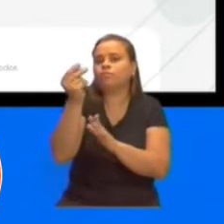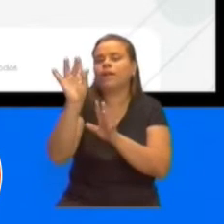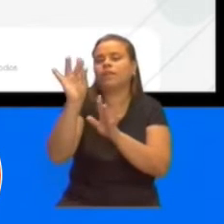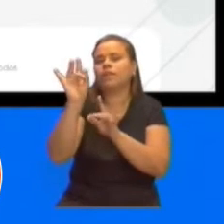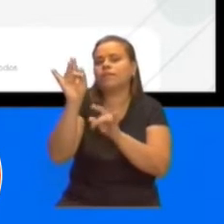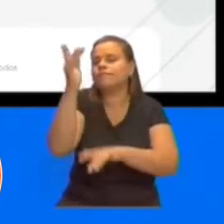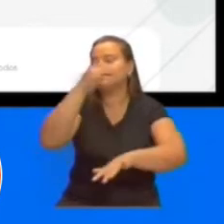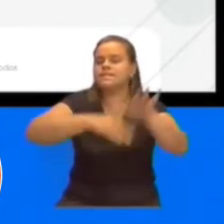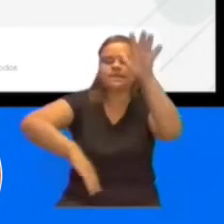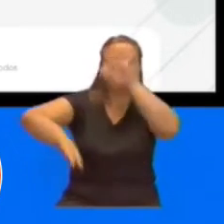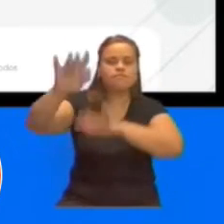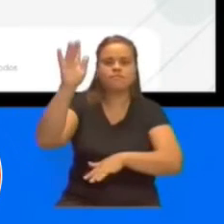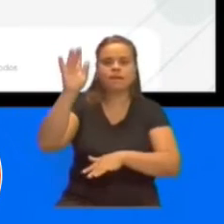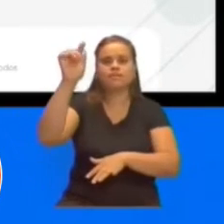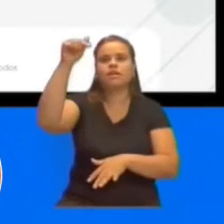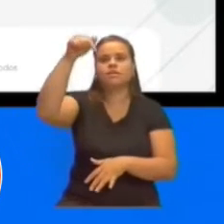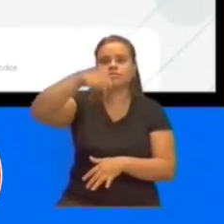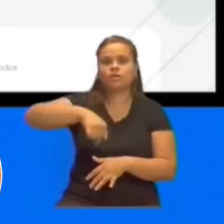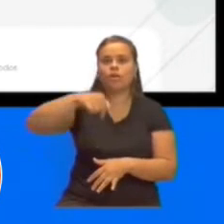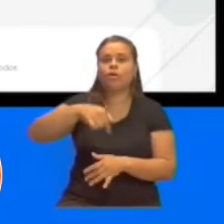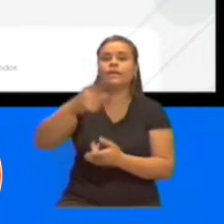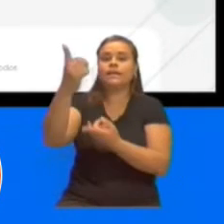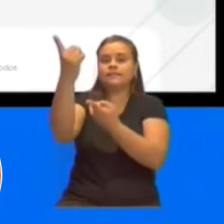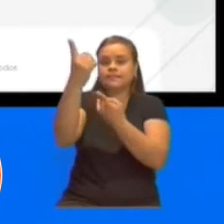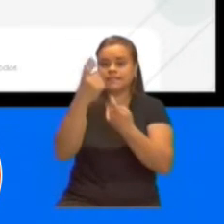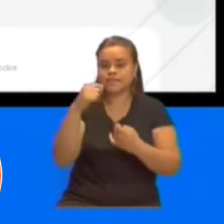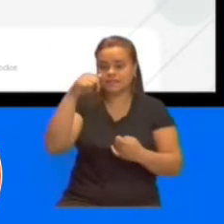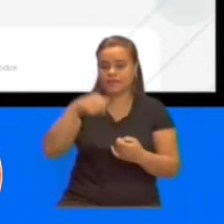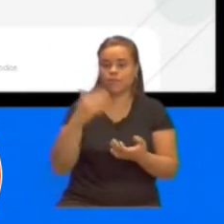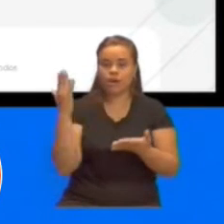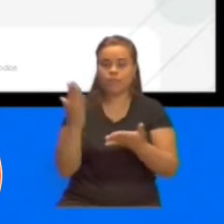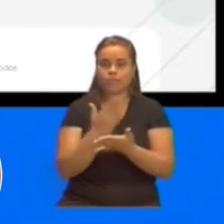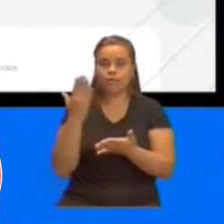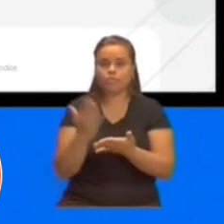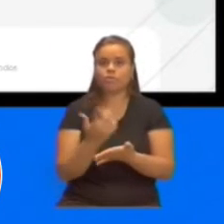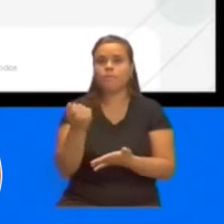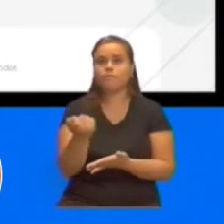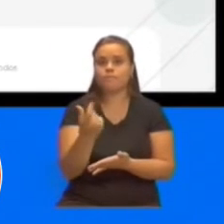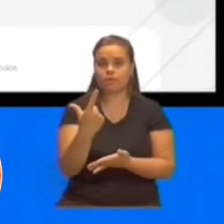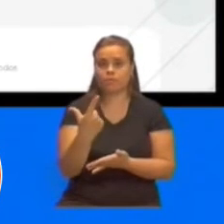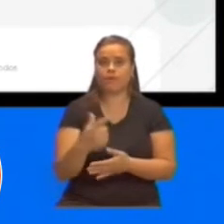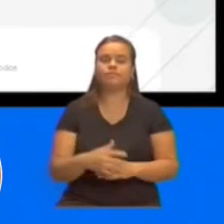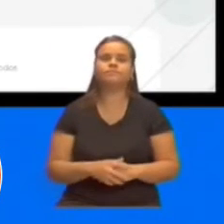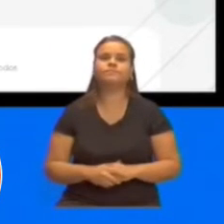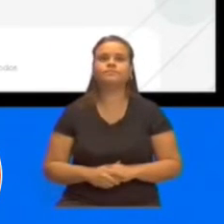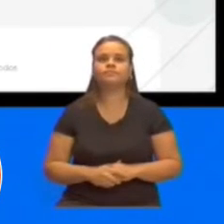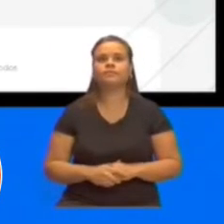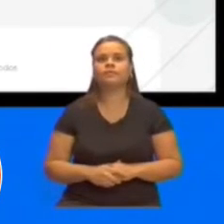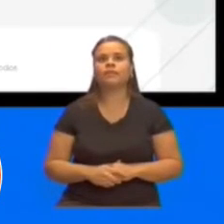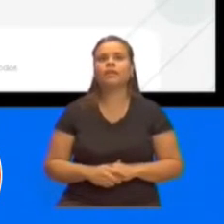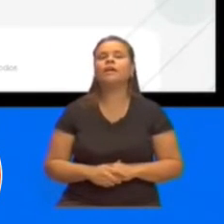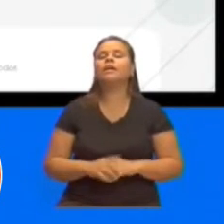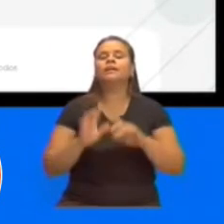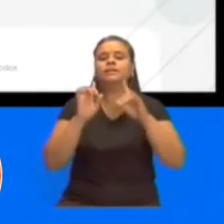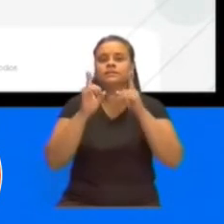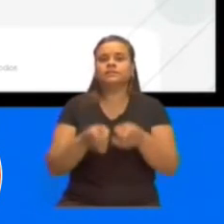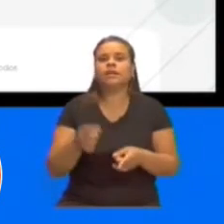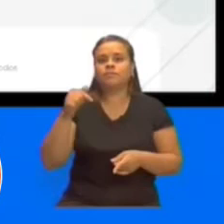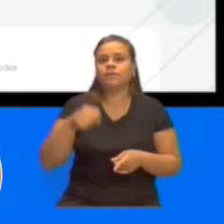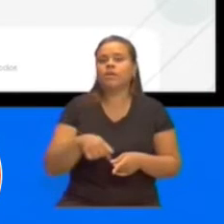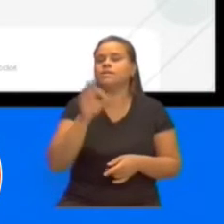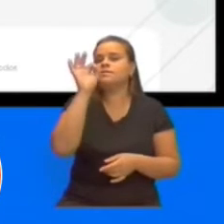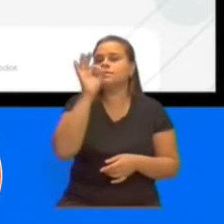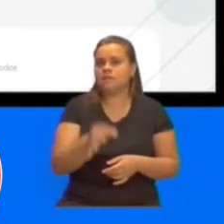tiene un fin social y una utilidad social que nos parece más que central en estos casos. Asimismo, también sabemos que hay dos demandas particulares dentro del sistema